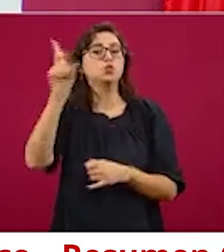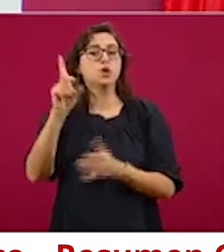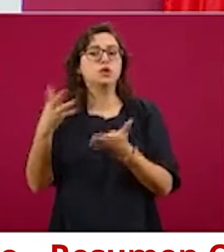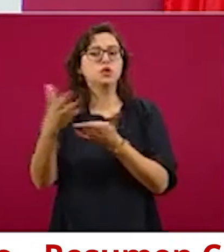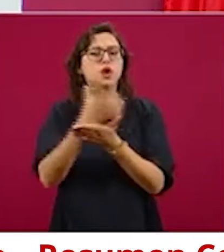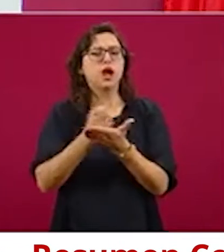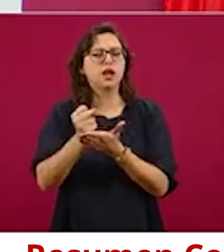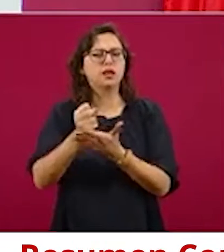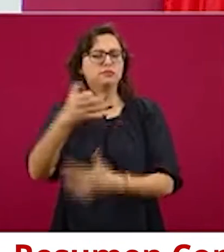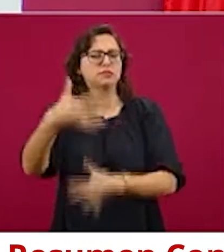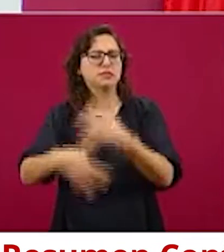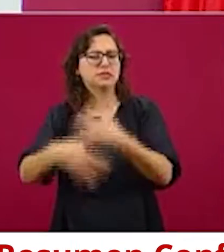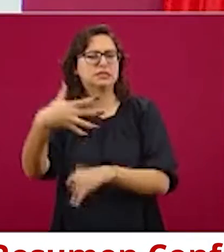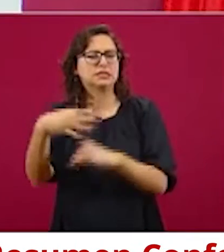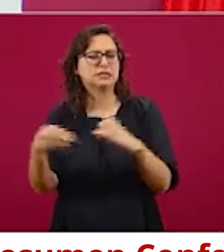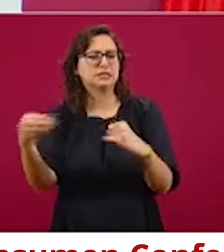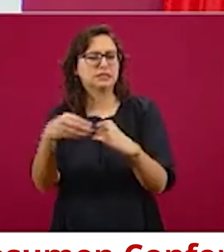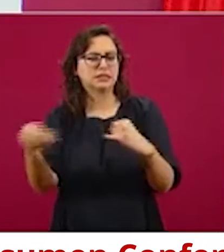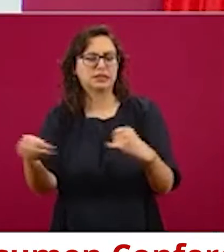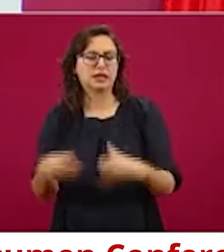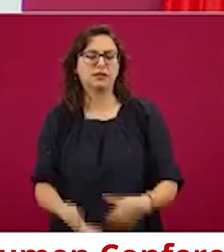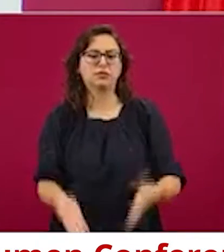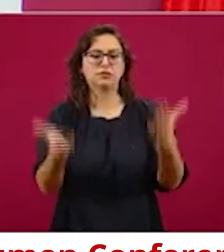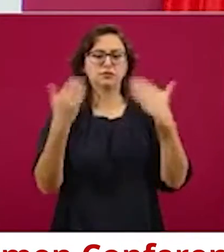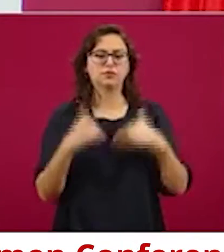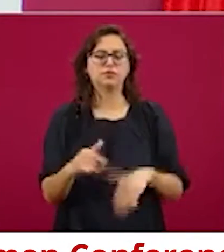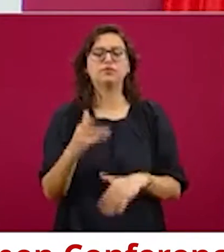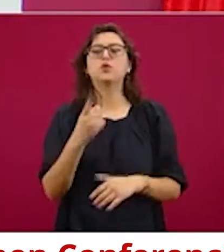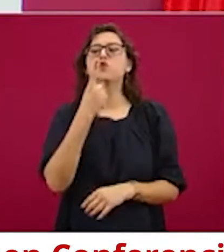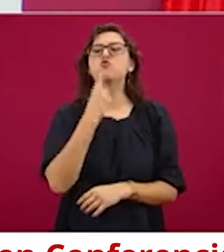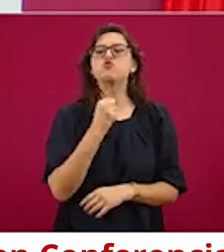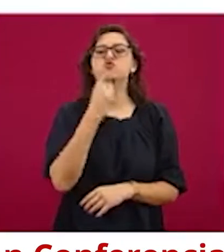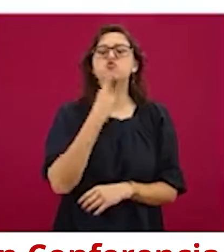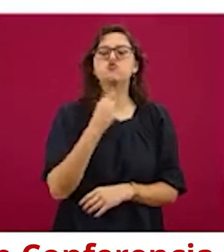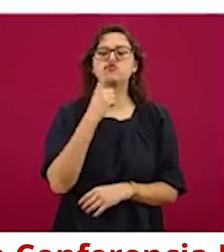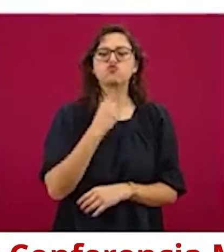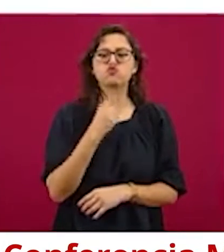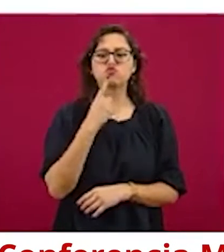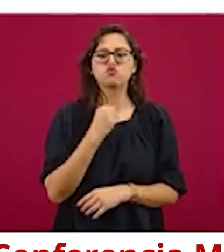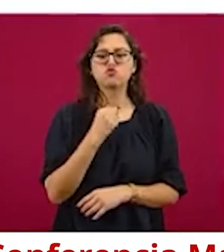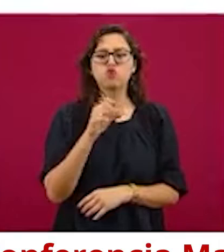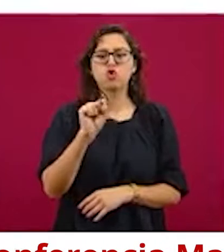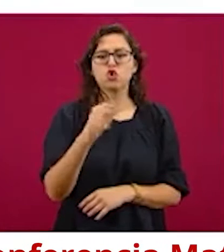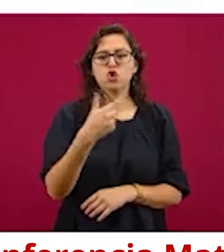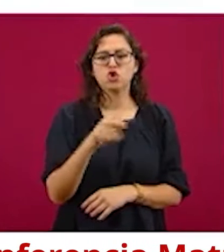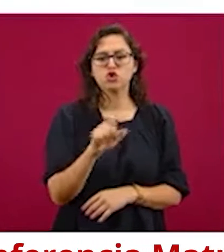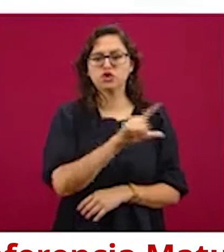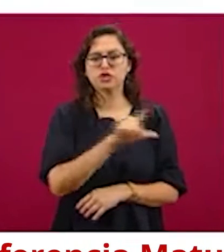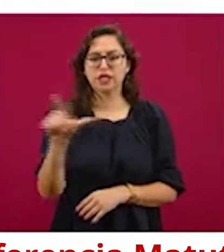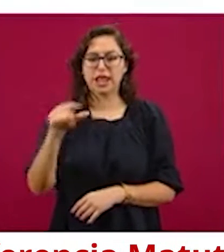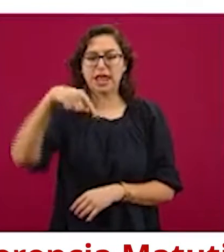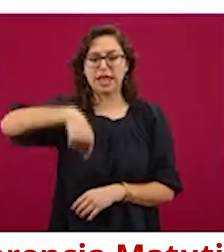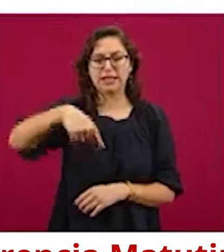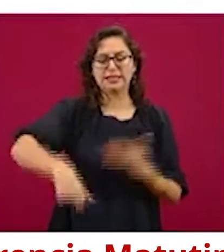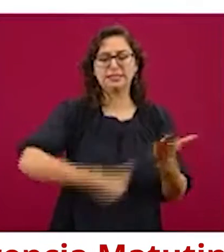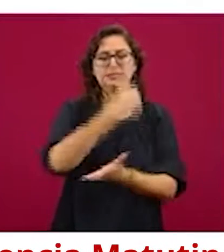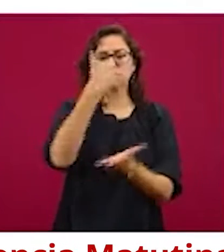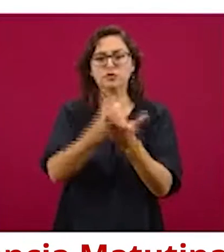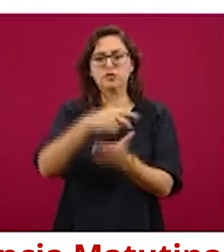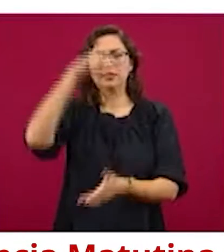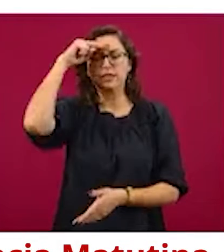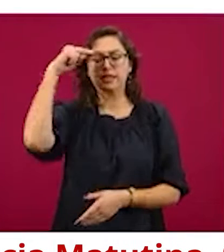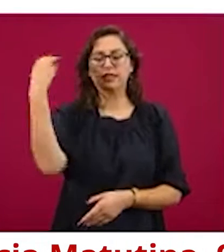centavos. Para la gasolina premium, Shell tiene el precio más alto aquí en la Ciudad de México, en Aucalpan, 21